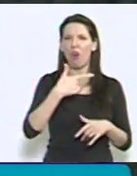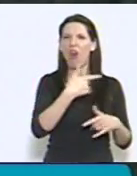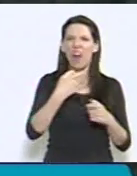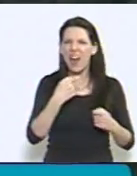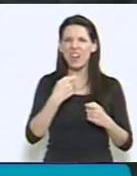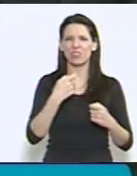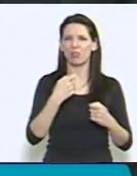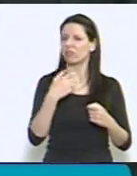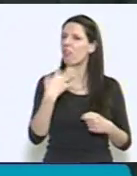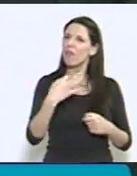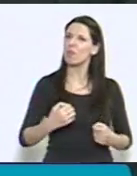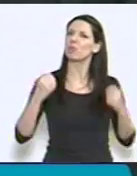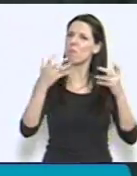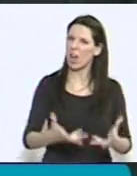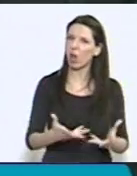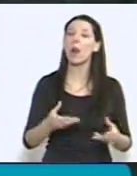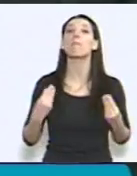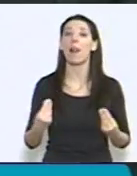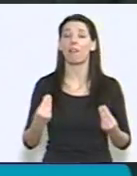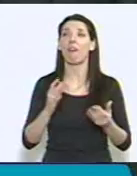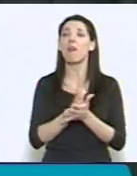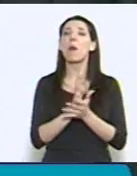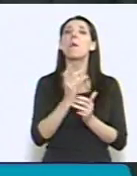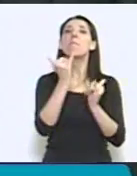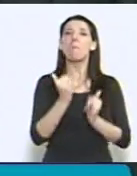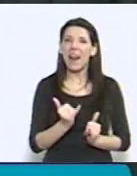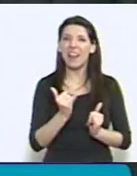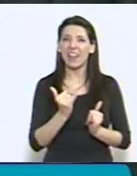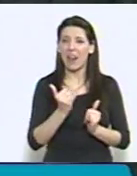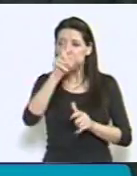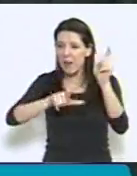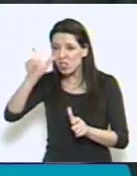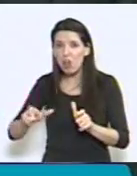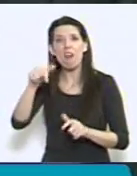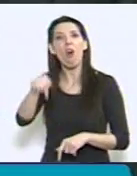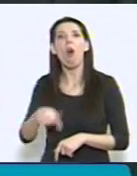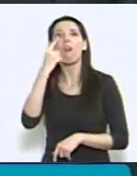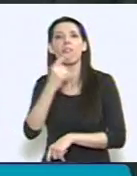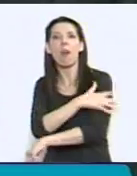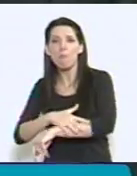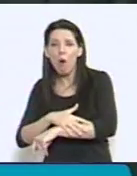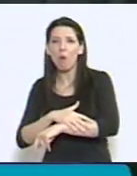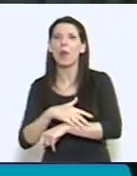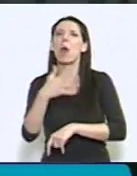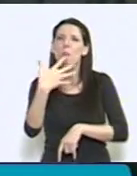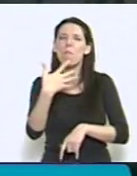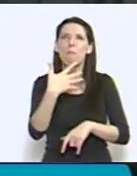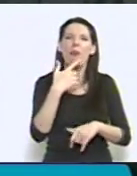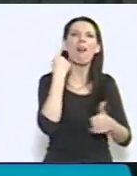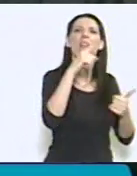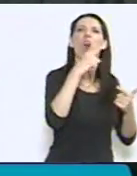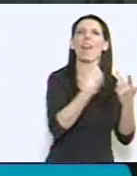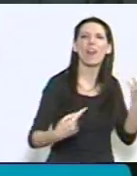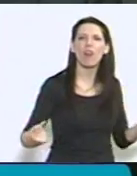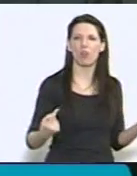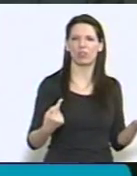verdaderamente constituya un puente hacia la inclusión para millones de compatriotas y no un subsidio